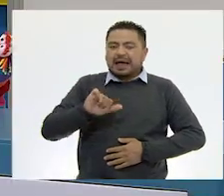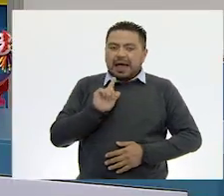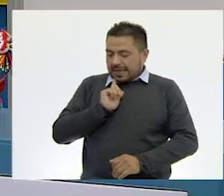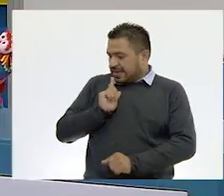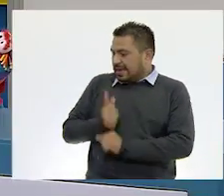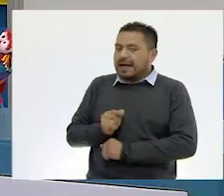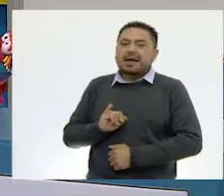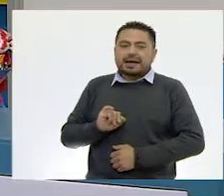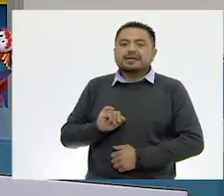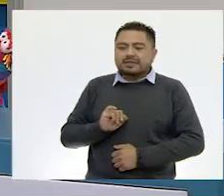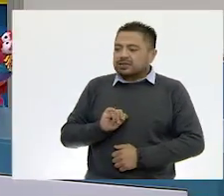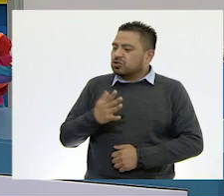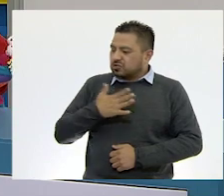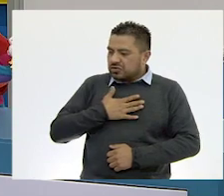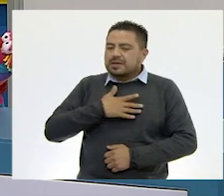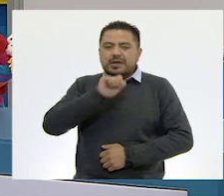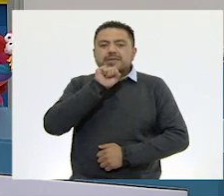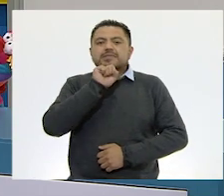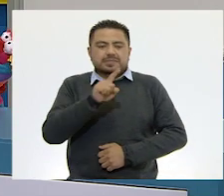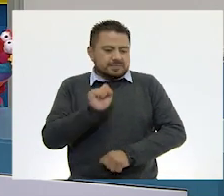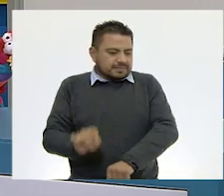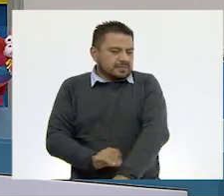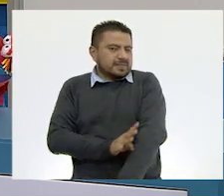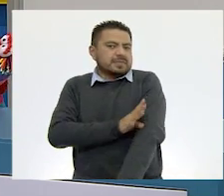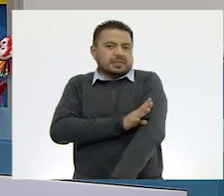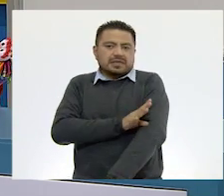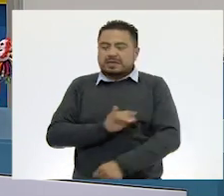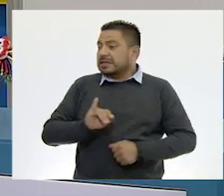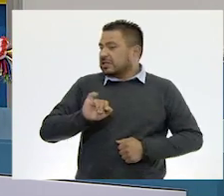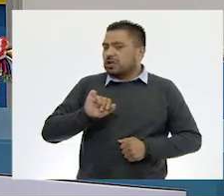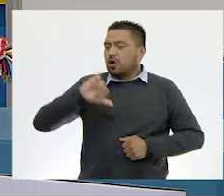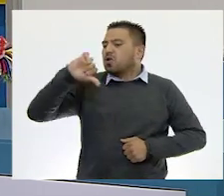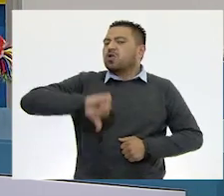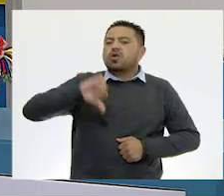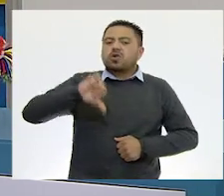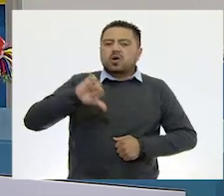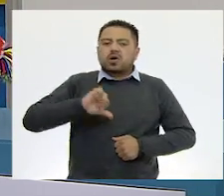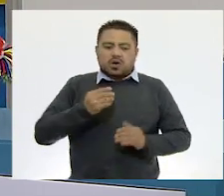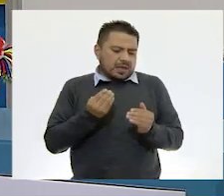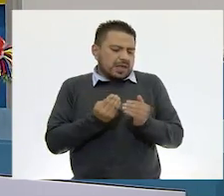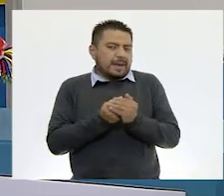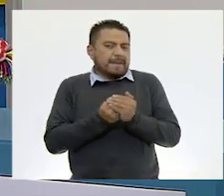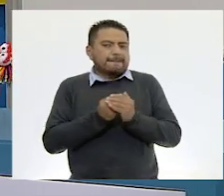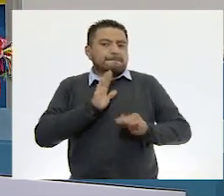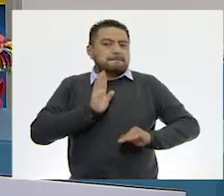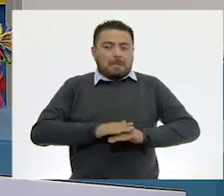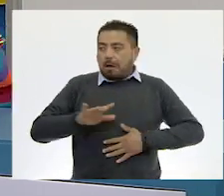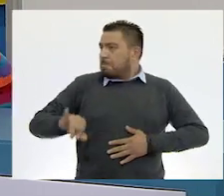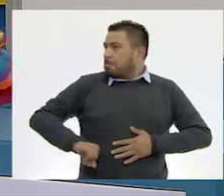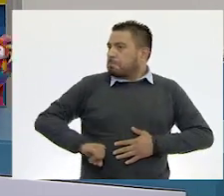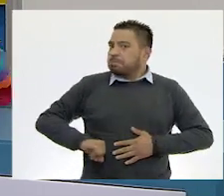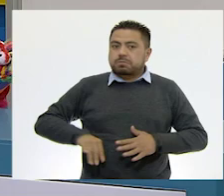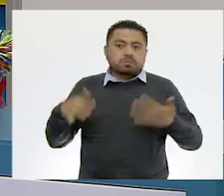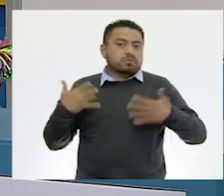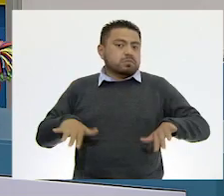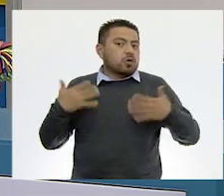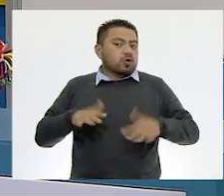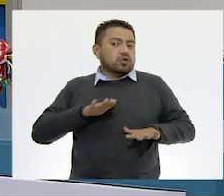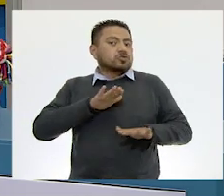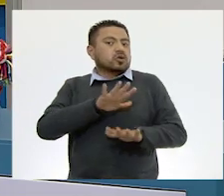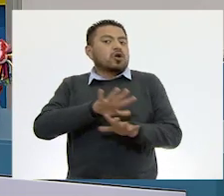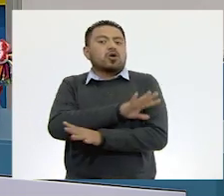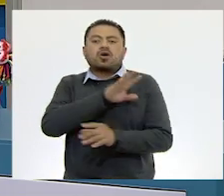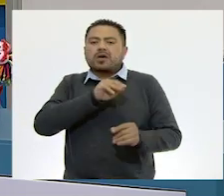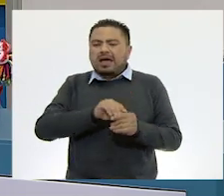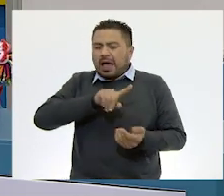me di cuenta. Yo también estoy muy emocionada Ton, pues hoy tenemos una clase muy interesante, pero sobre todo